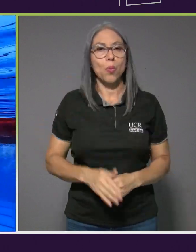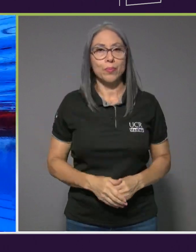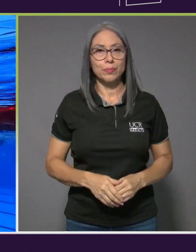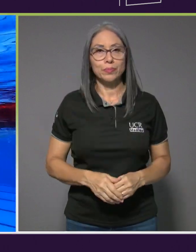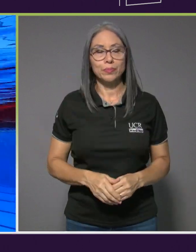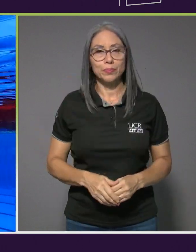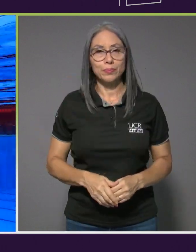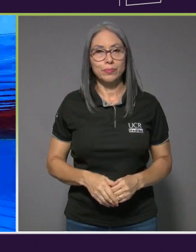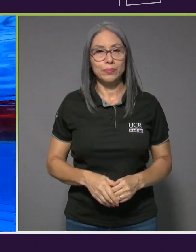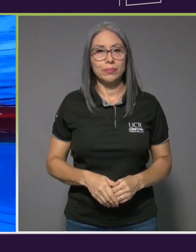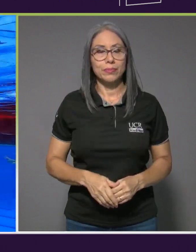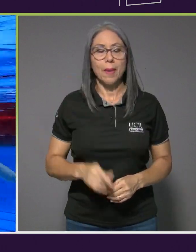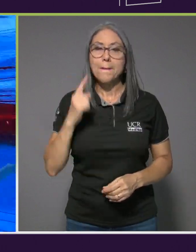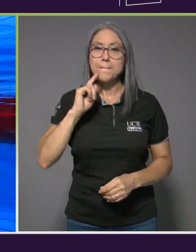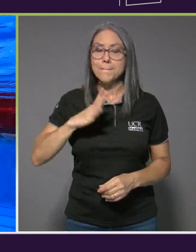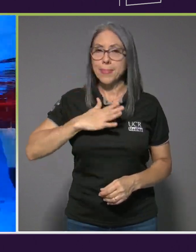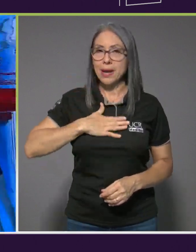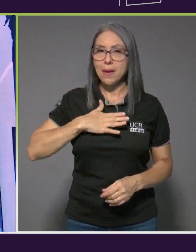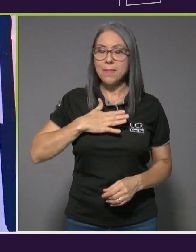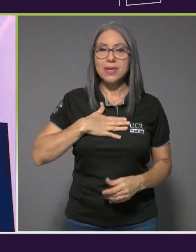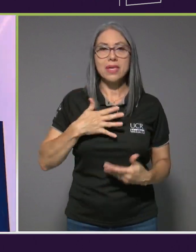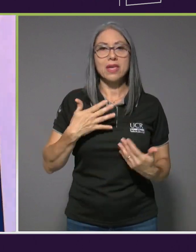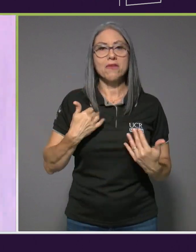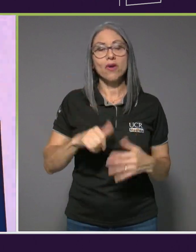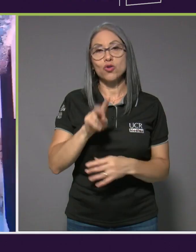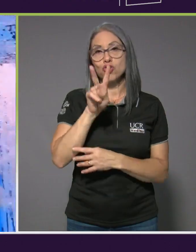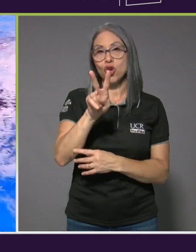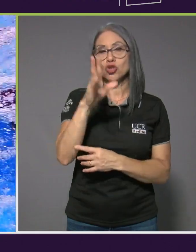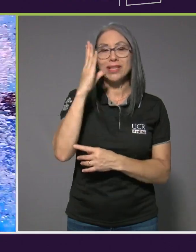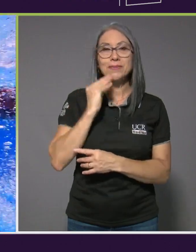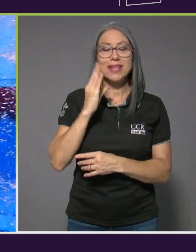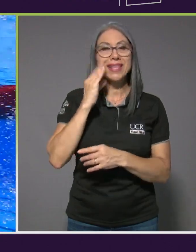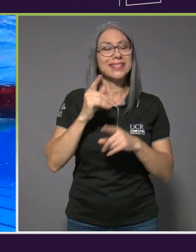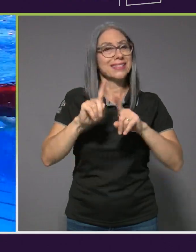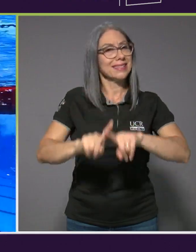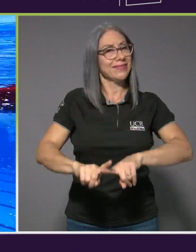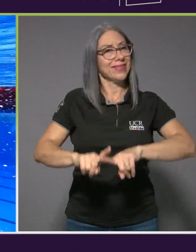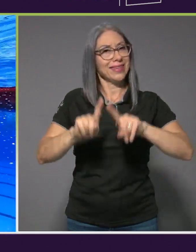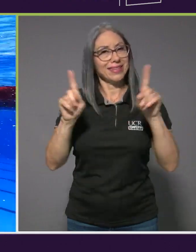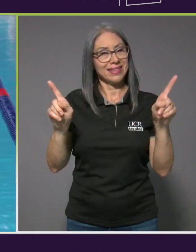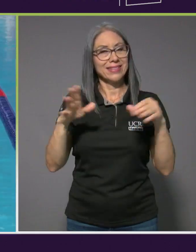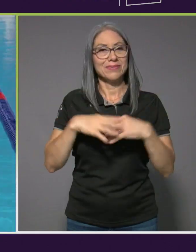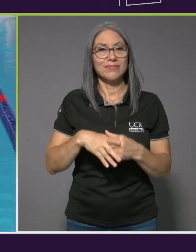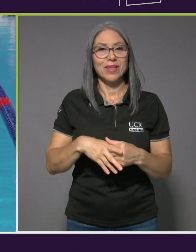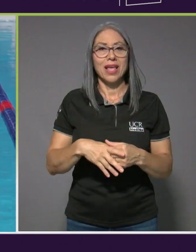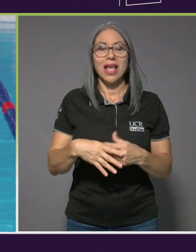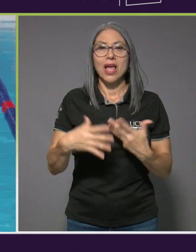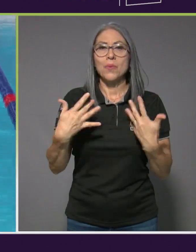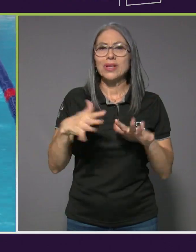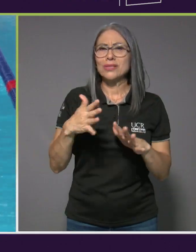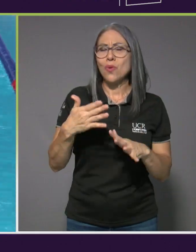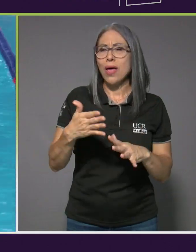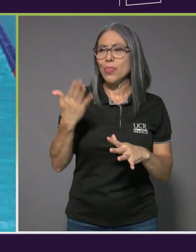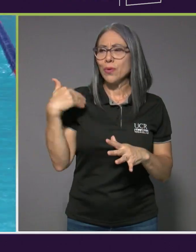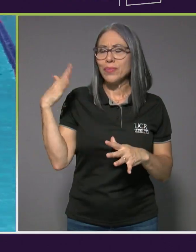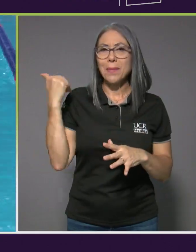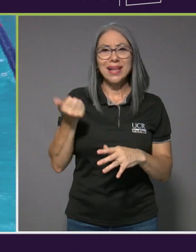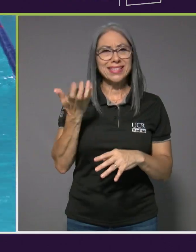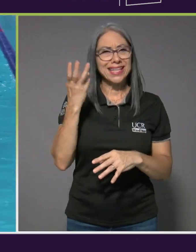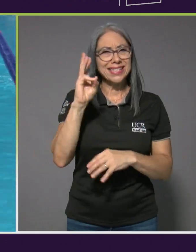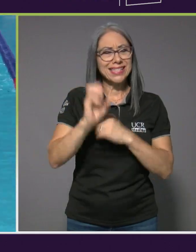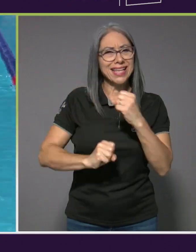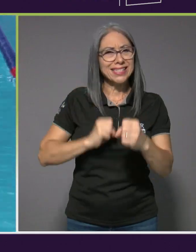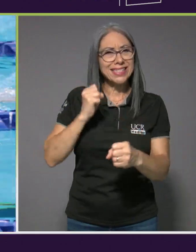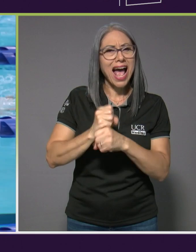Para mí fueron dos experiencias totalmente diferentes, Río apenas tenía 16 años y